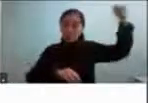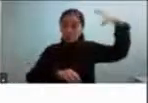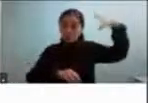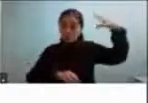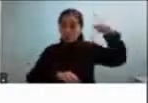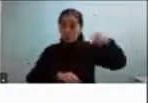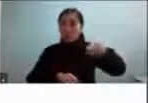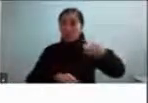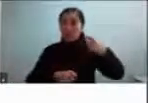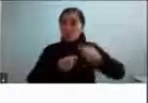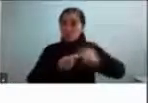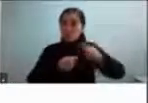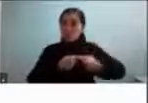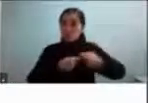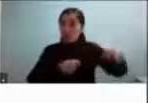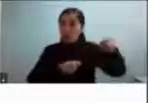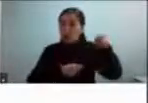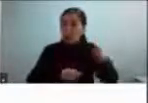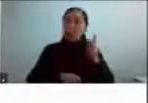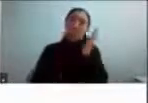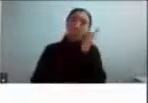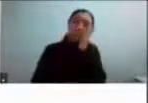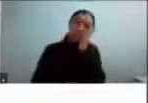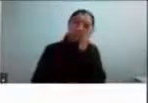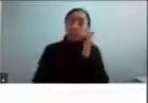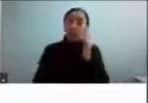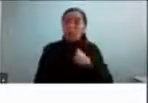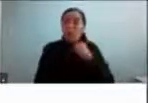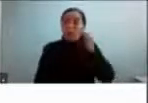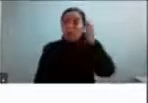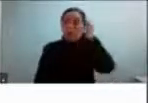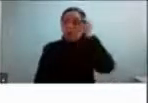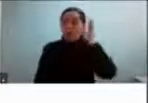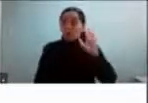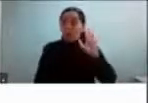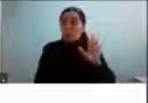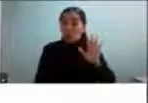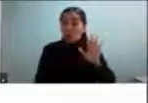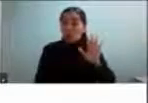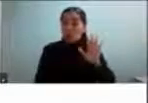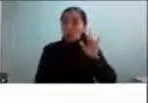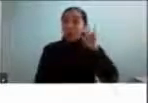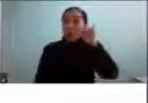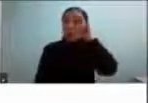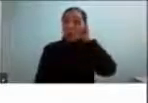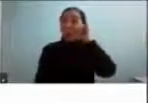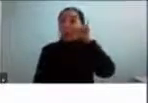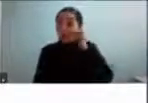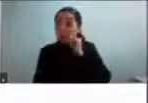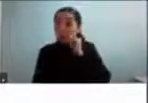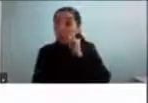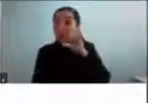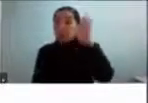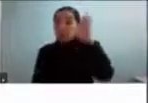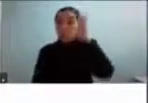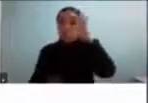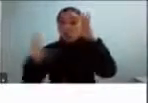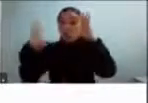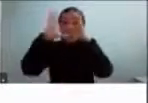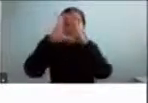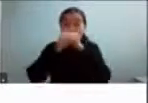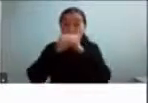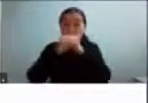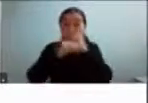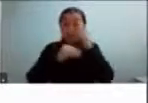realidad muy bien eso, pero sí tengo recuerdos de cómo en la noche tener pesadillas y experiencias como